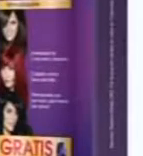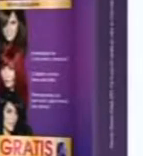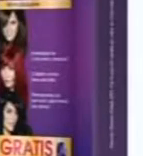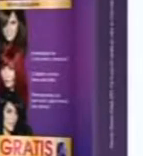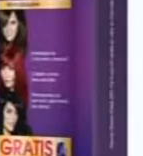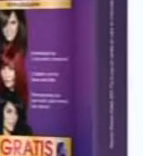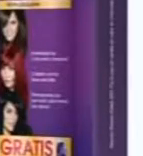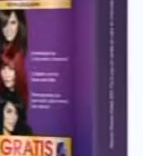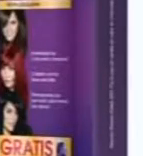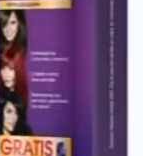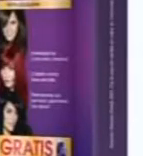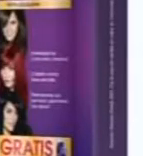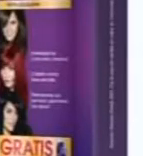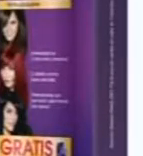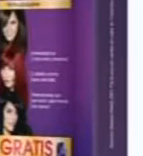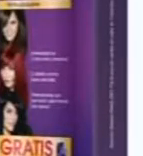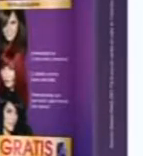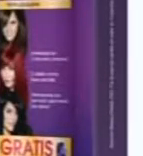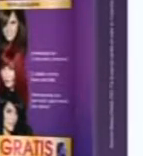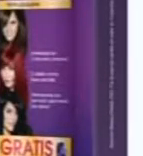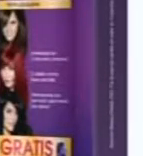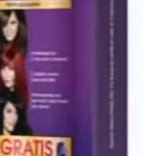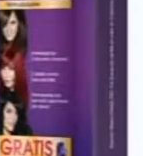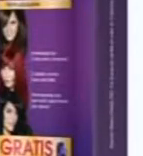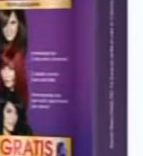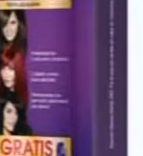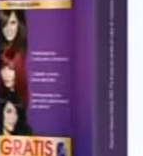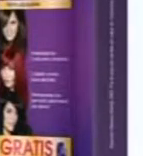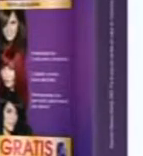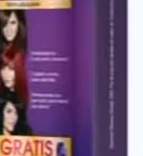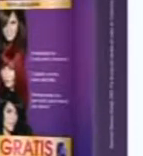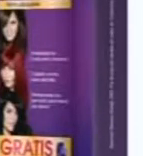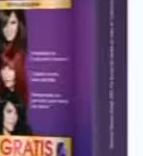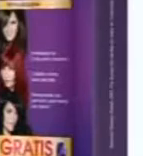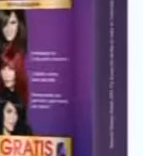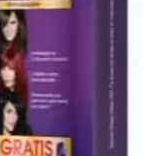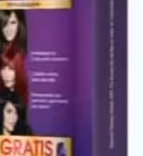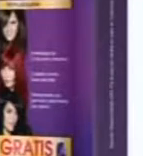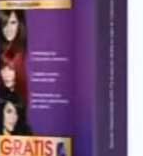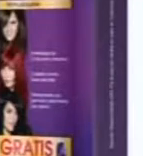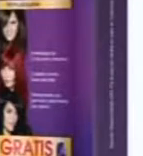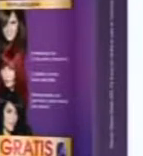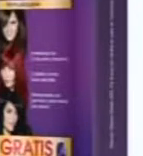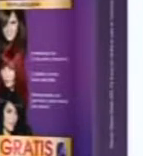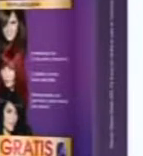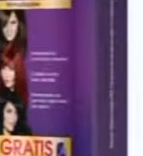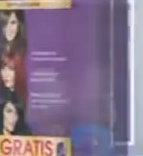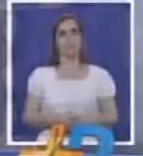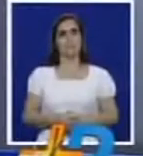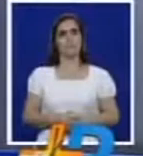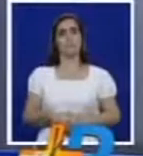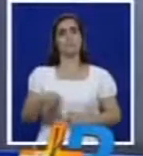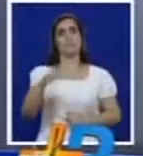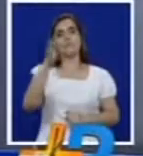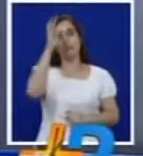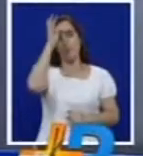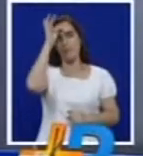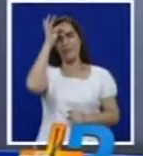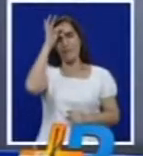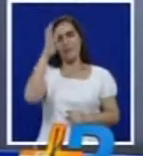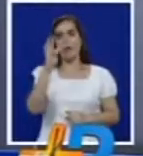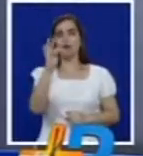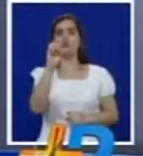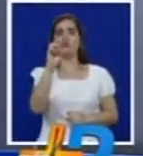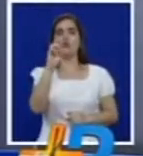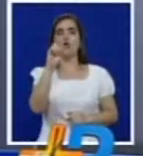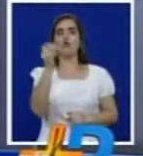presentación de mini kids con nueva imagen Swarkov número uno en coloración en Colombia y el hospital de toro en el